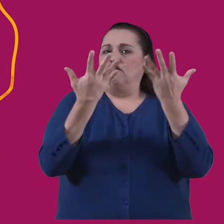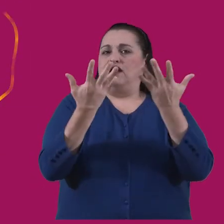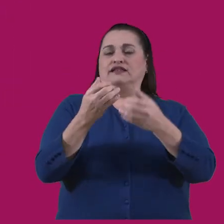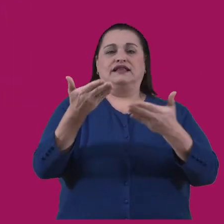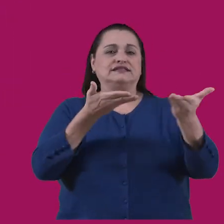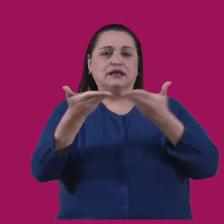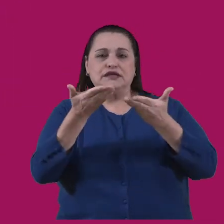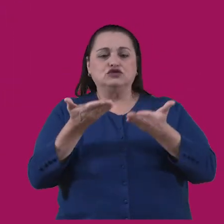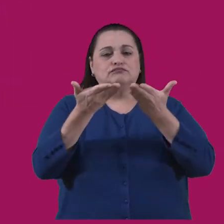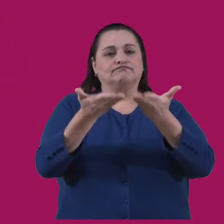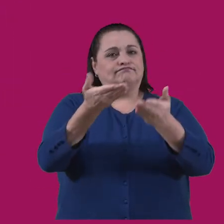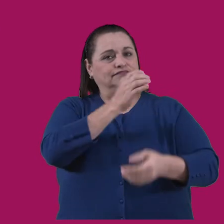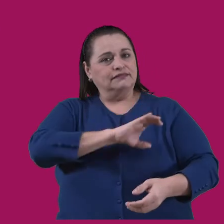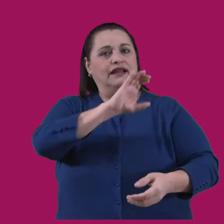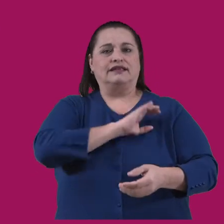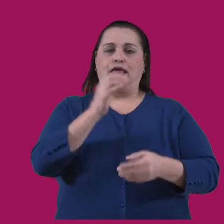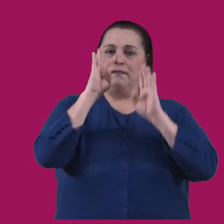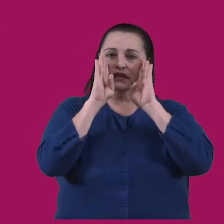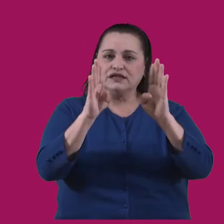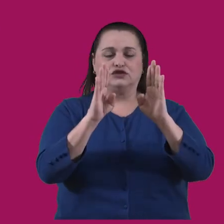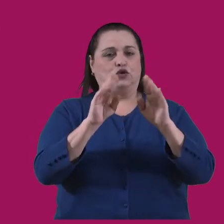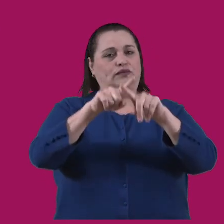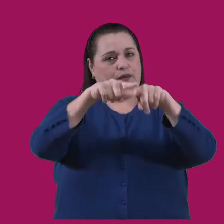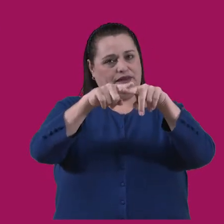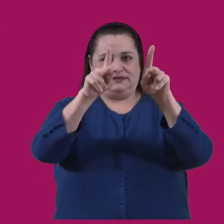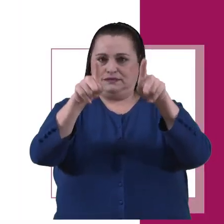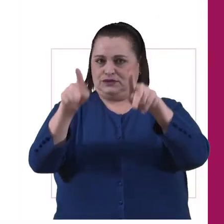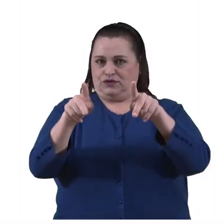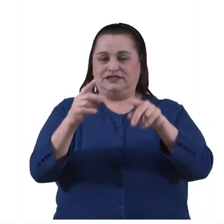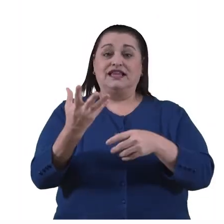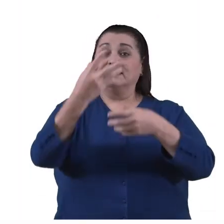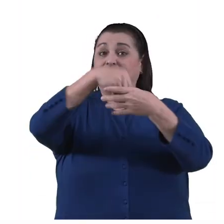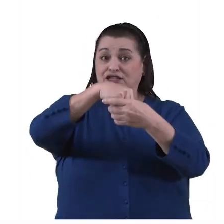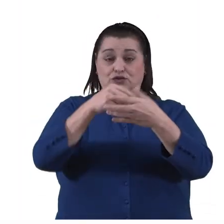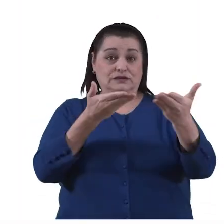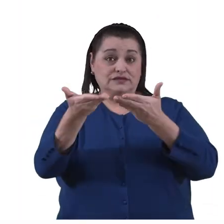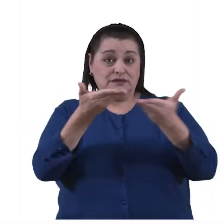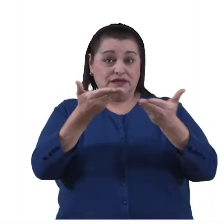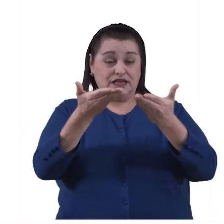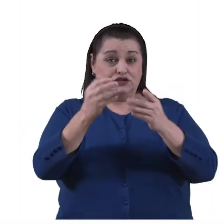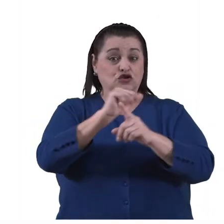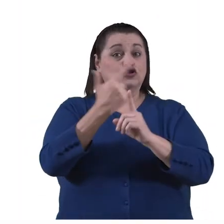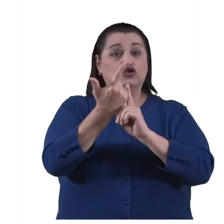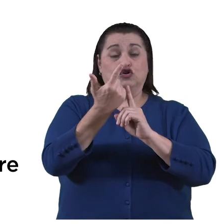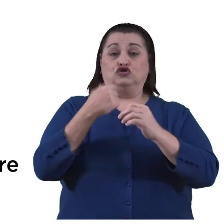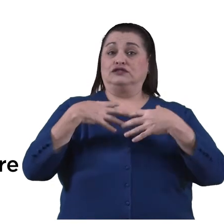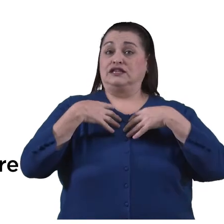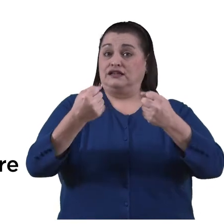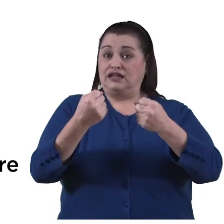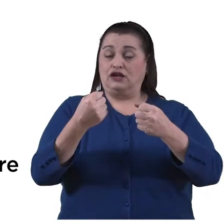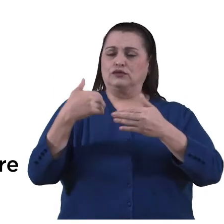servicios y prestaciones de calidad para la atención a la dependencia, la integración de los servicios sociosanitarios,